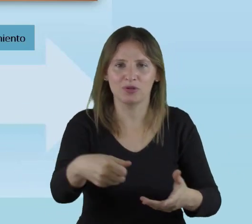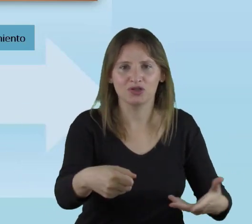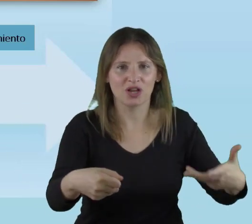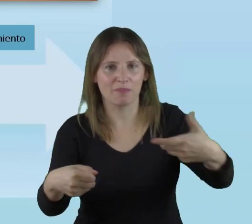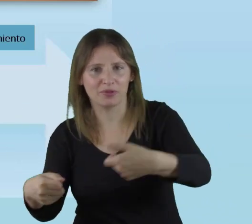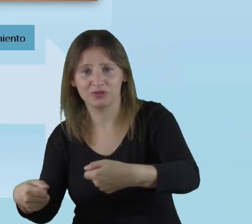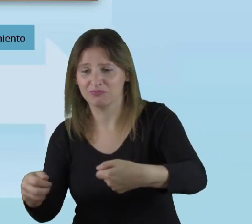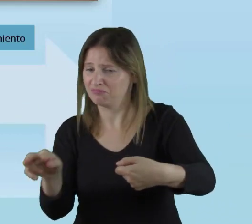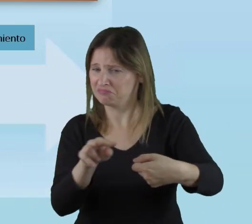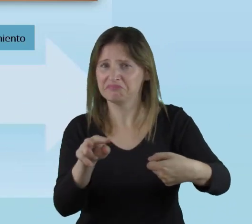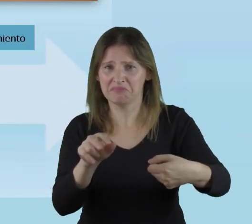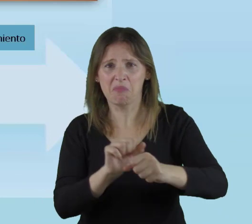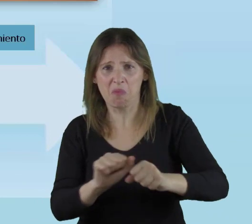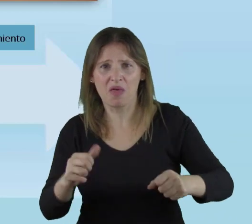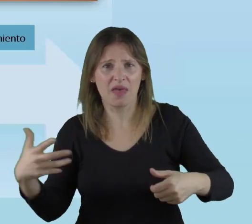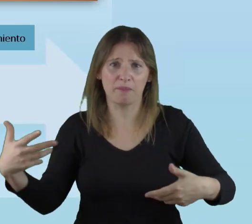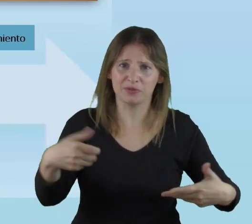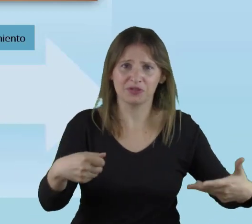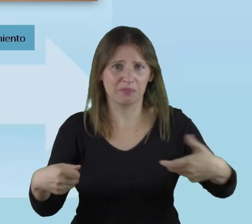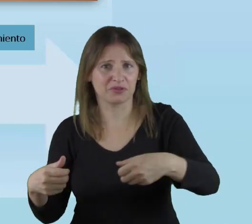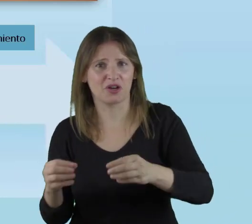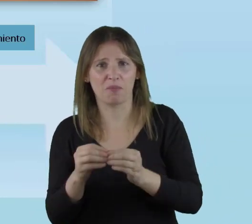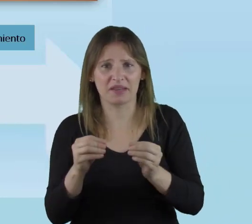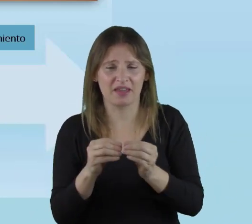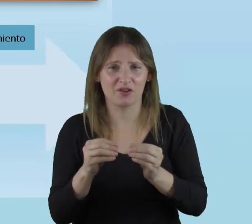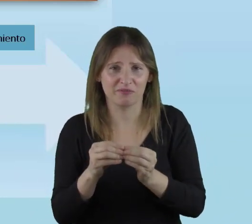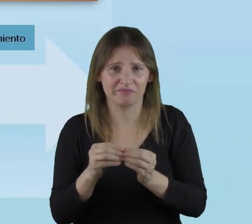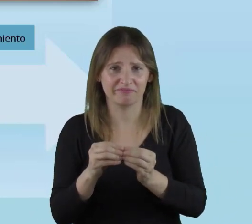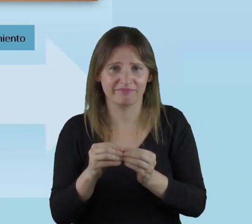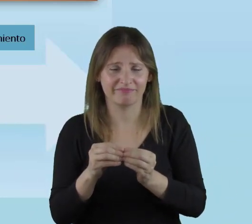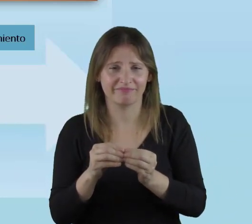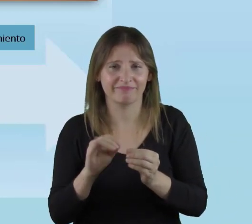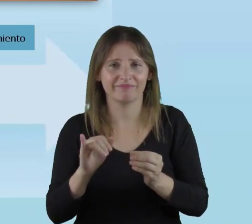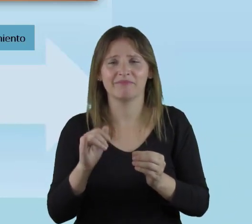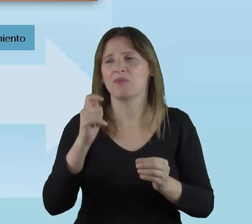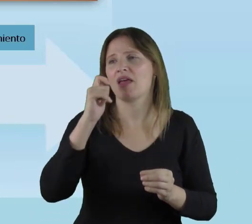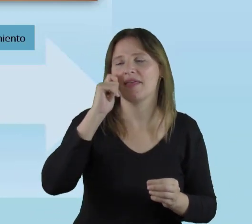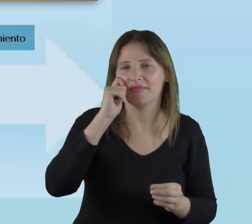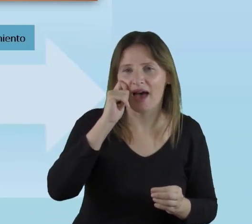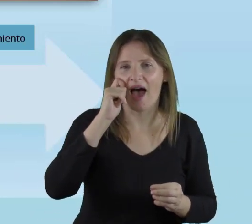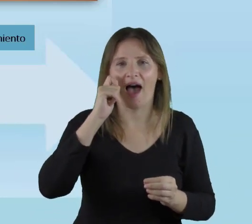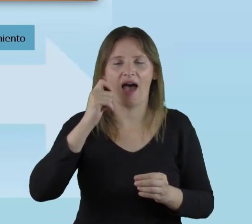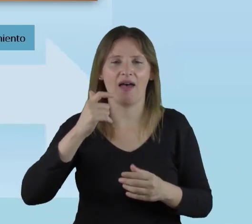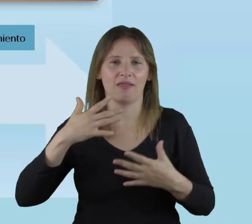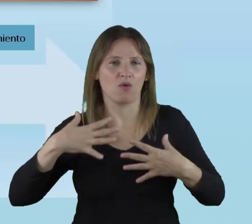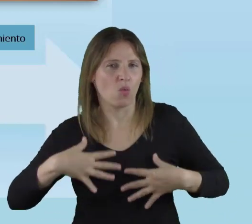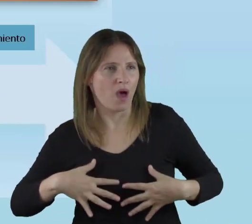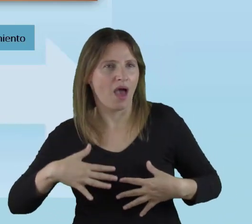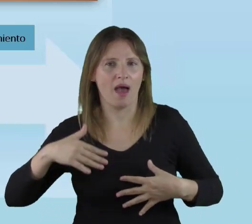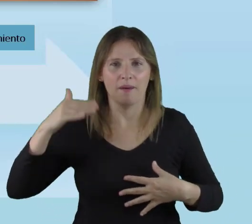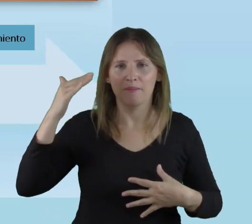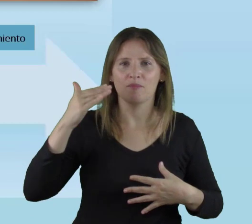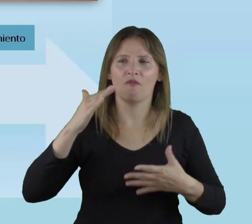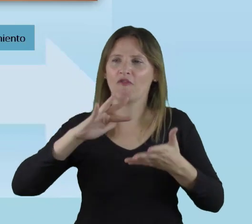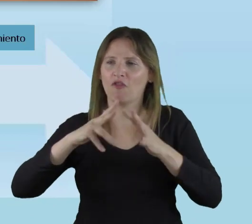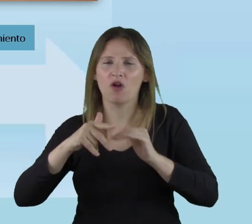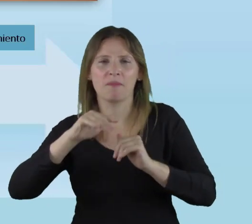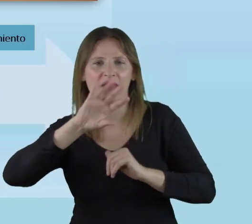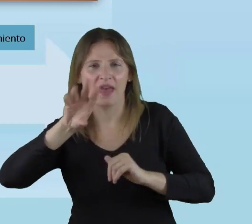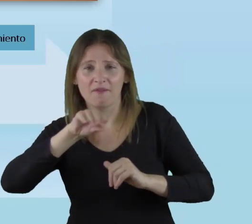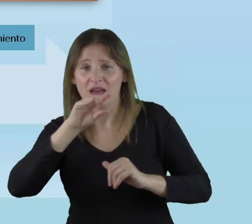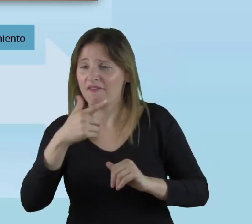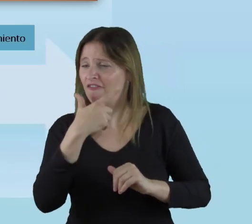entre compañeros. Entre ellos se ayudan porque hasta la edad, el